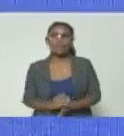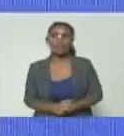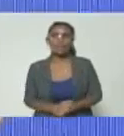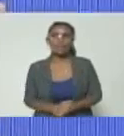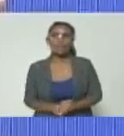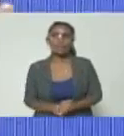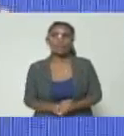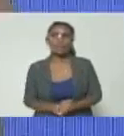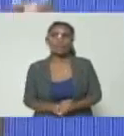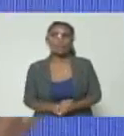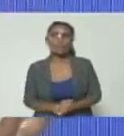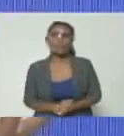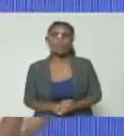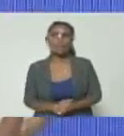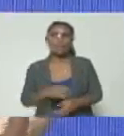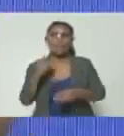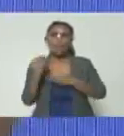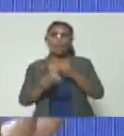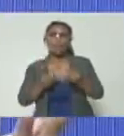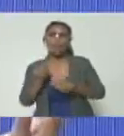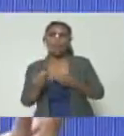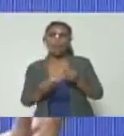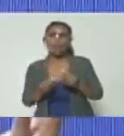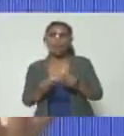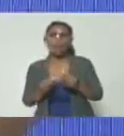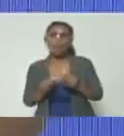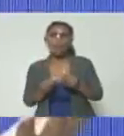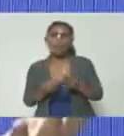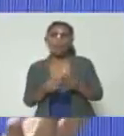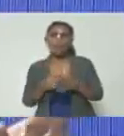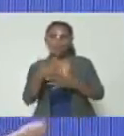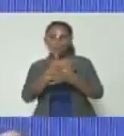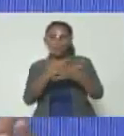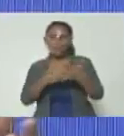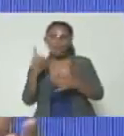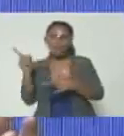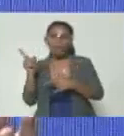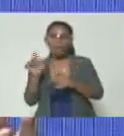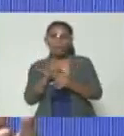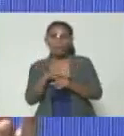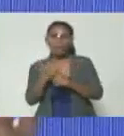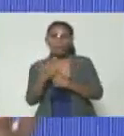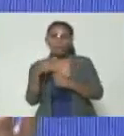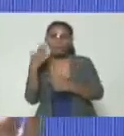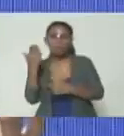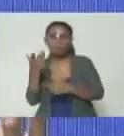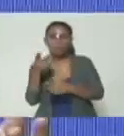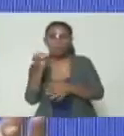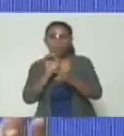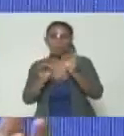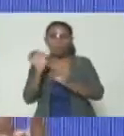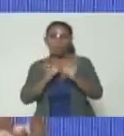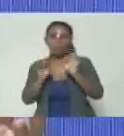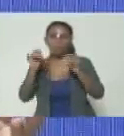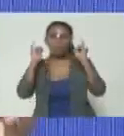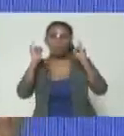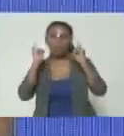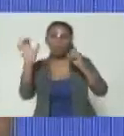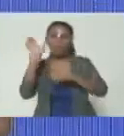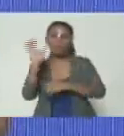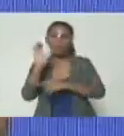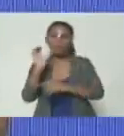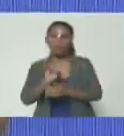habría que inscribir esta situación que usted nos ha detallado de la fiesta de Caracas